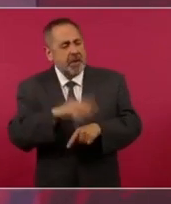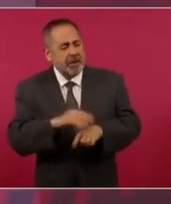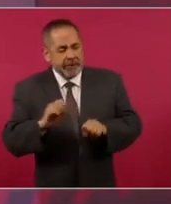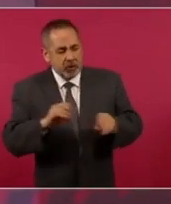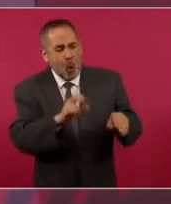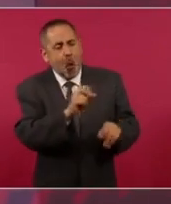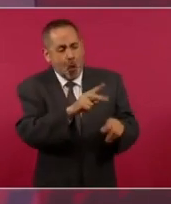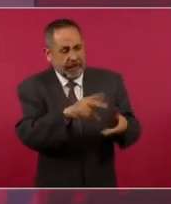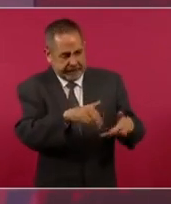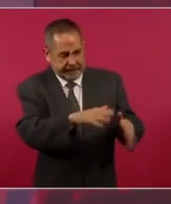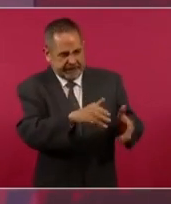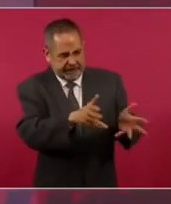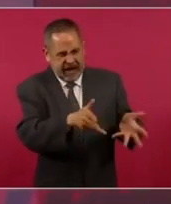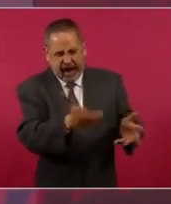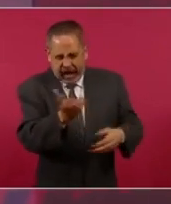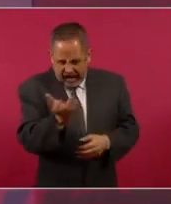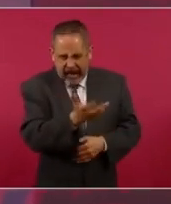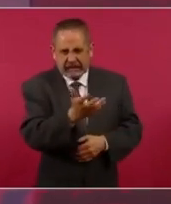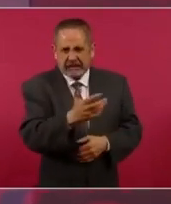Calderón.